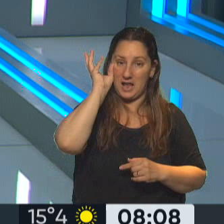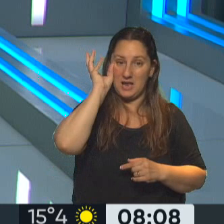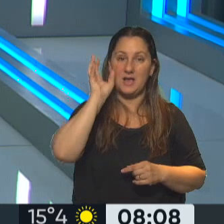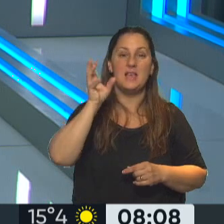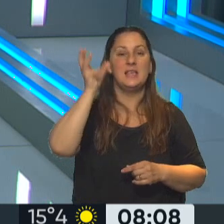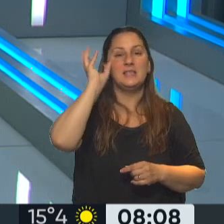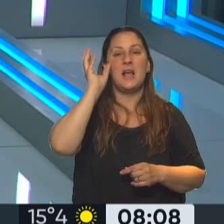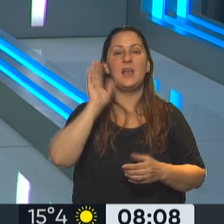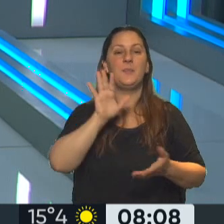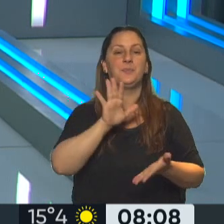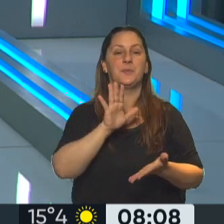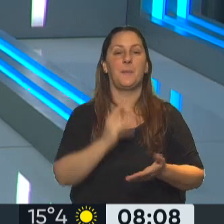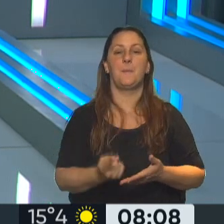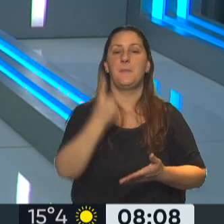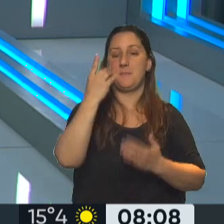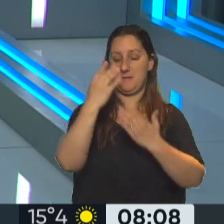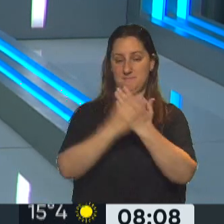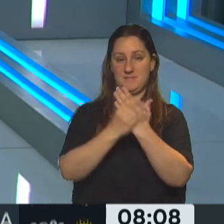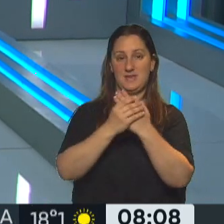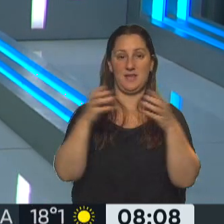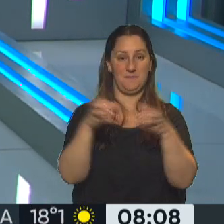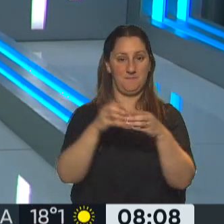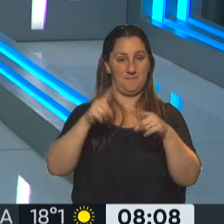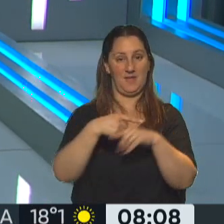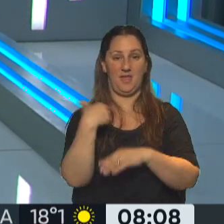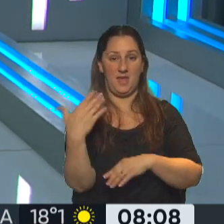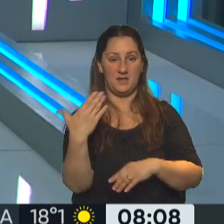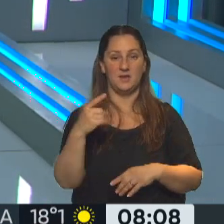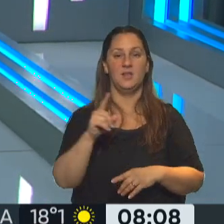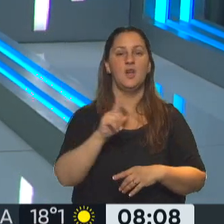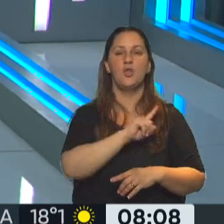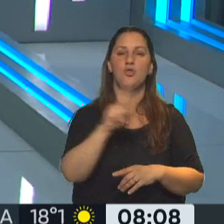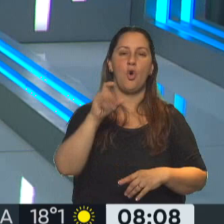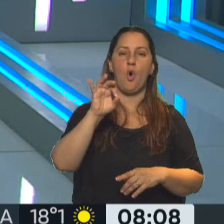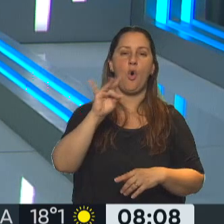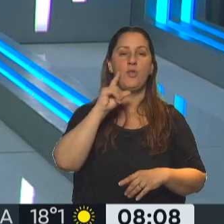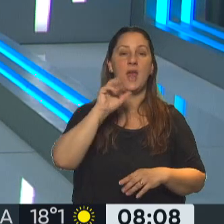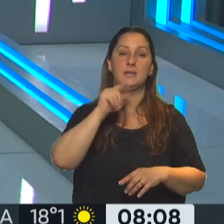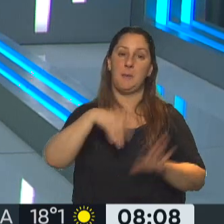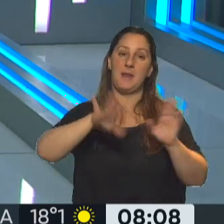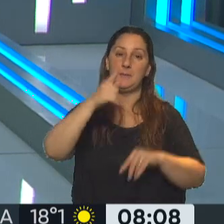acaba de surgir una primer ministro de la ultraderecha. Se llama No odiarás para mí el estreno más interesante de la semana.